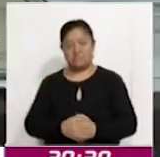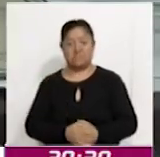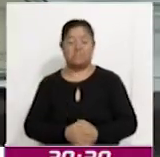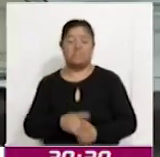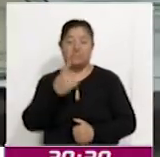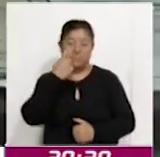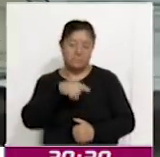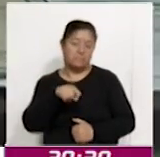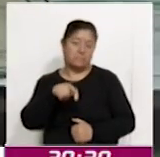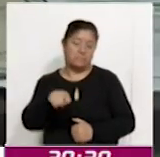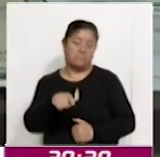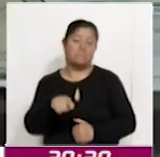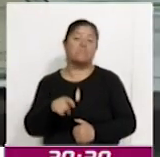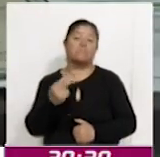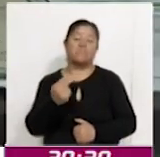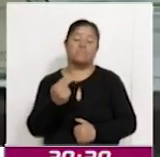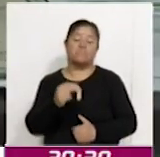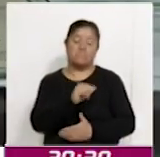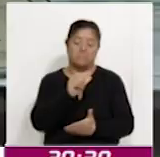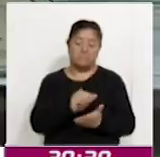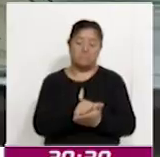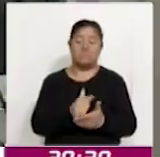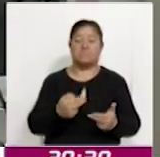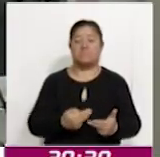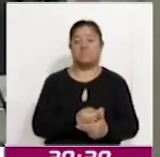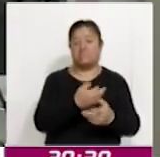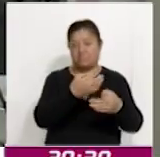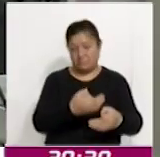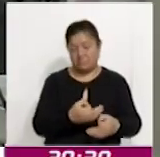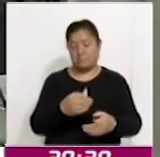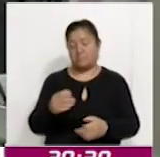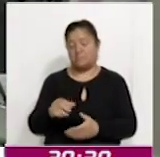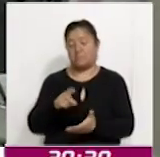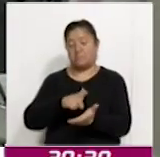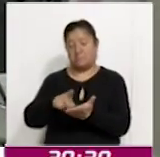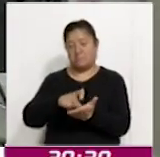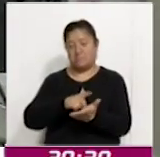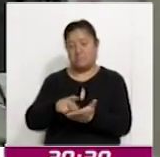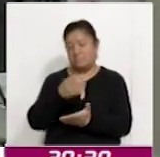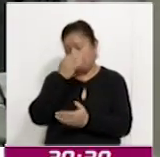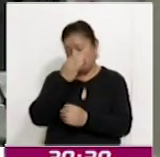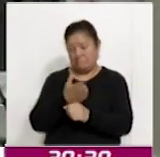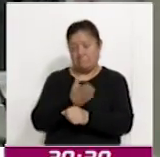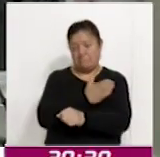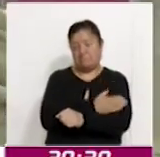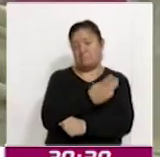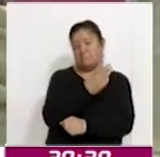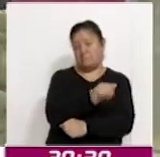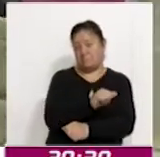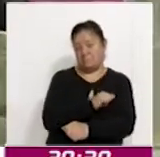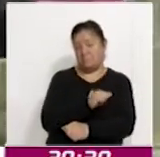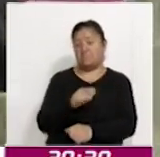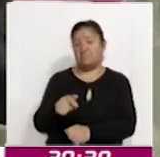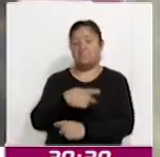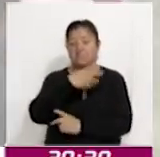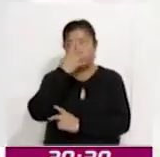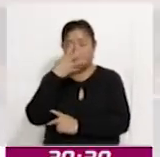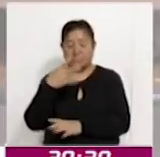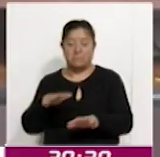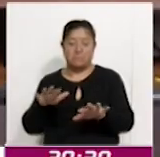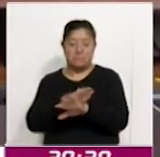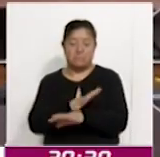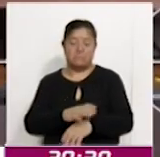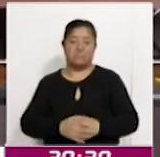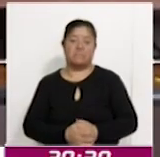realizar el trámite, se requiere acta de nacimiento original, comprobante de domicilio reciente no mayor a tres meses y la credencial a renovar.